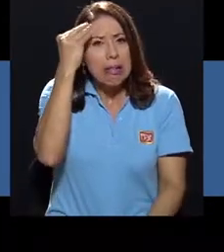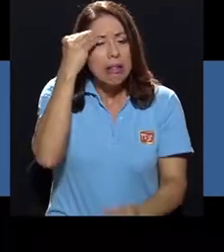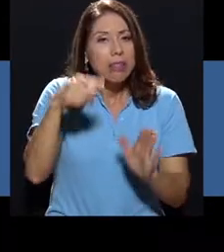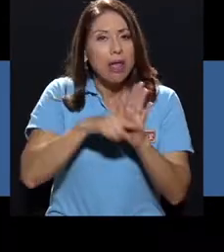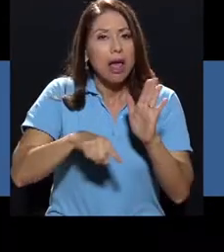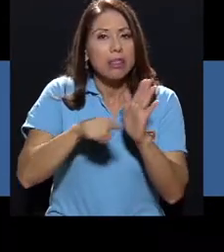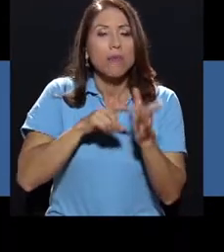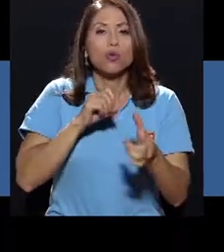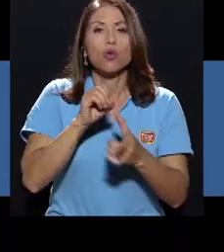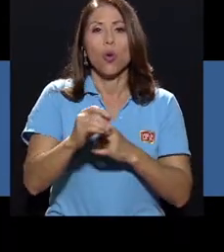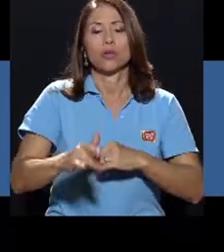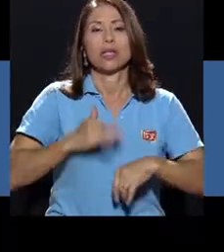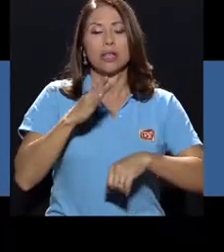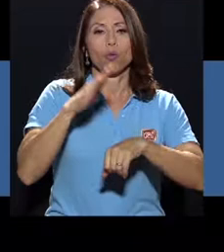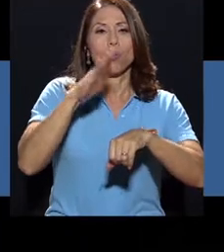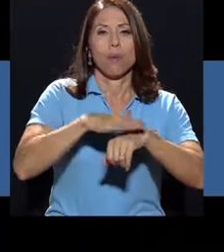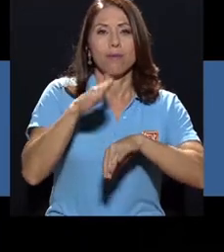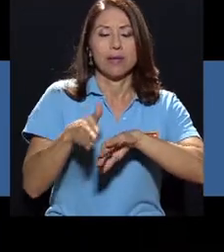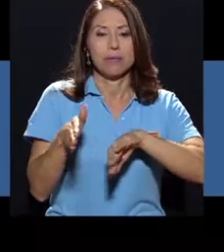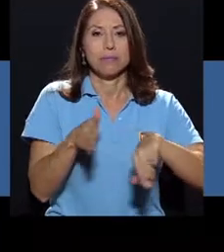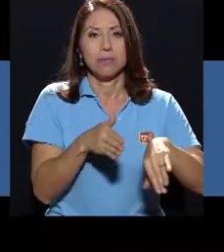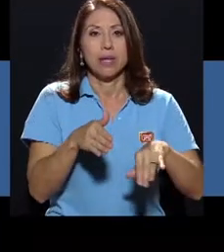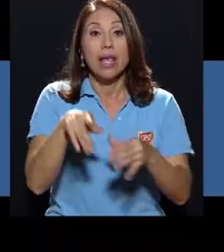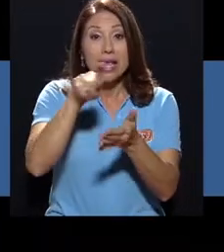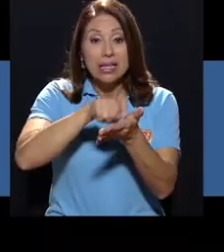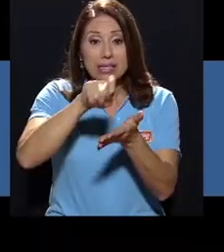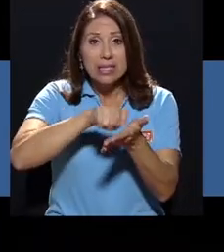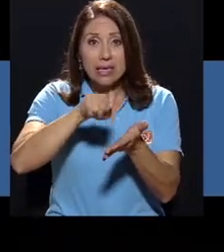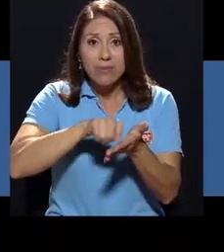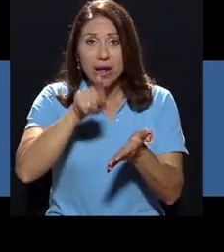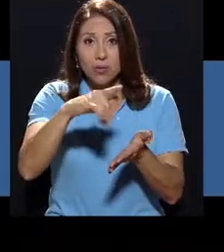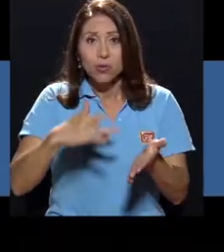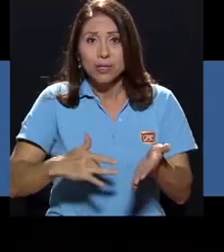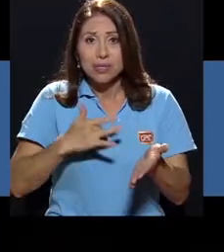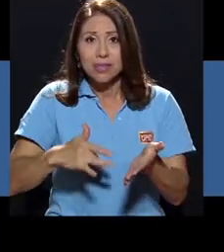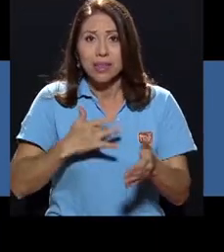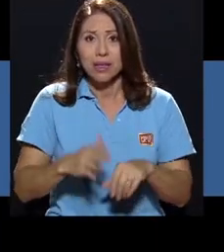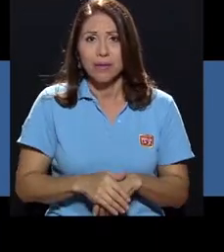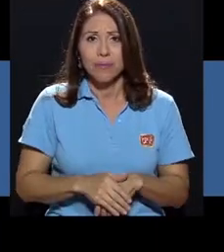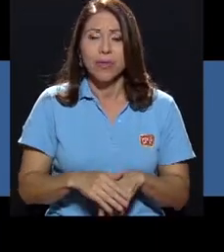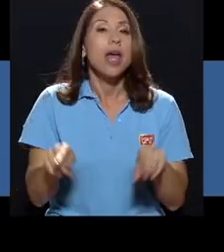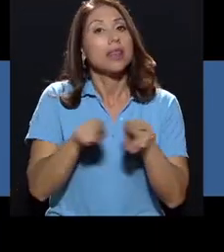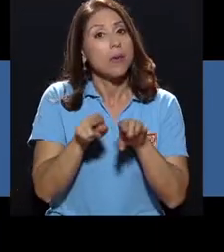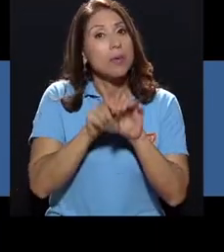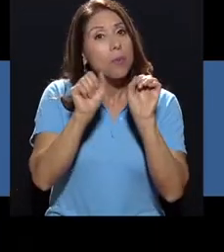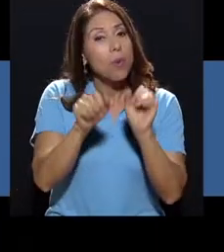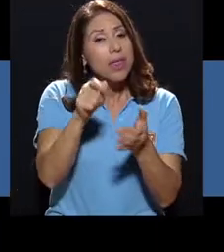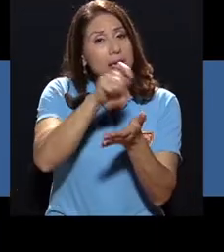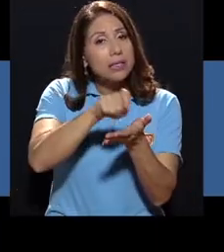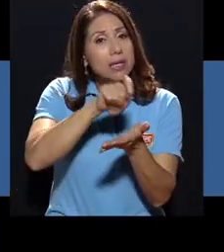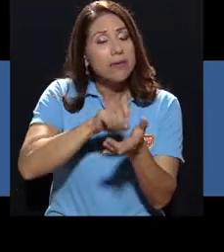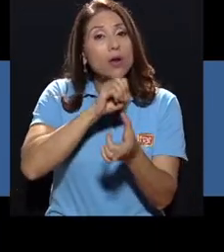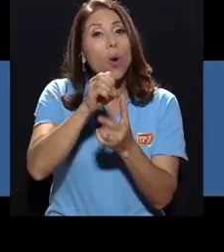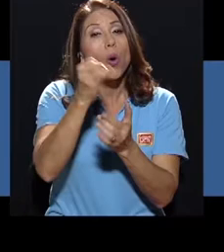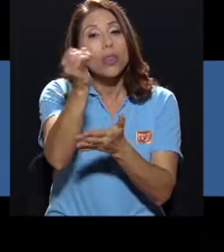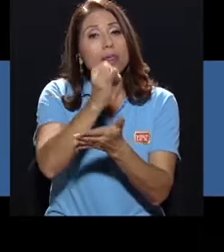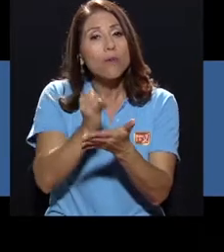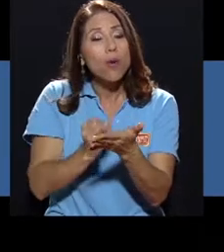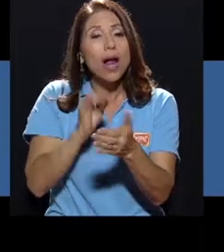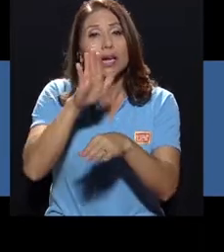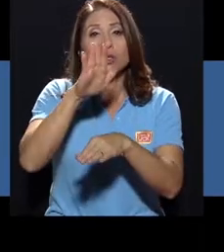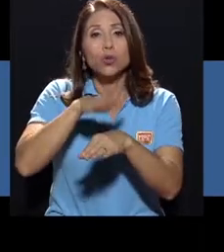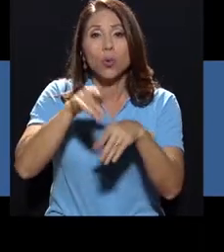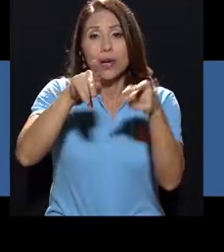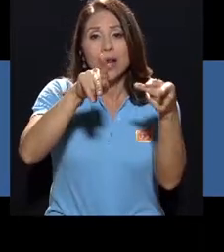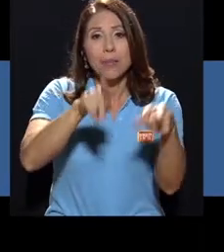Escribí lo que sentís también puedes escribir o dibujar acerca de esa persona que no está más o acerca